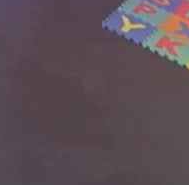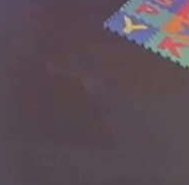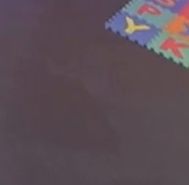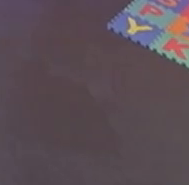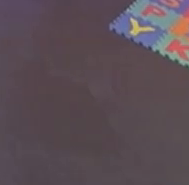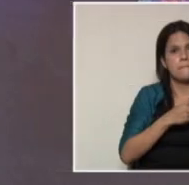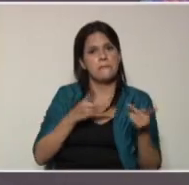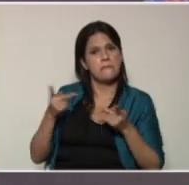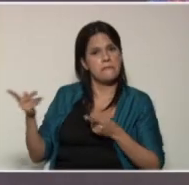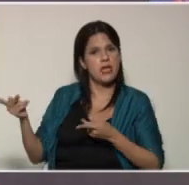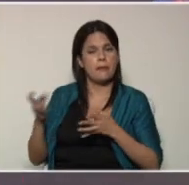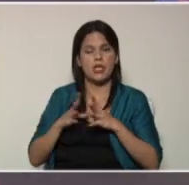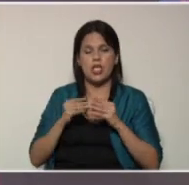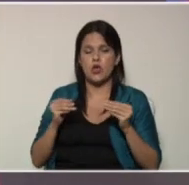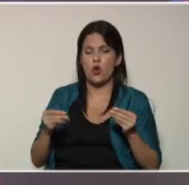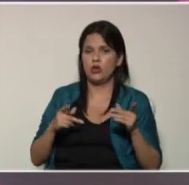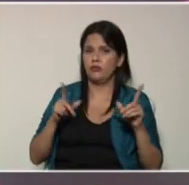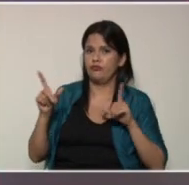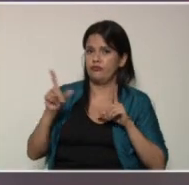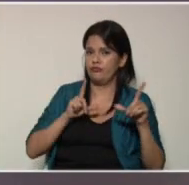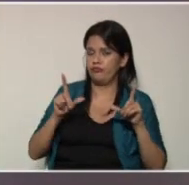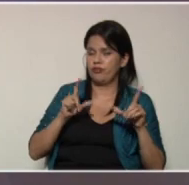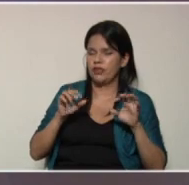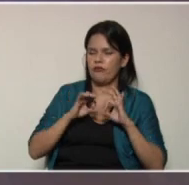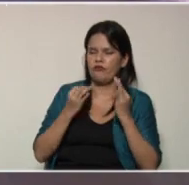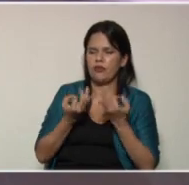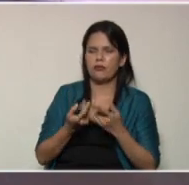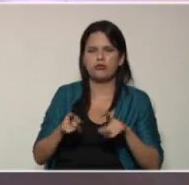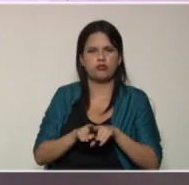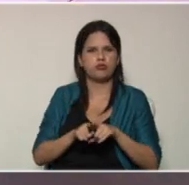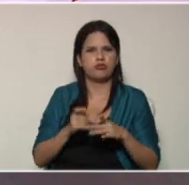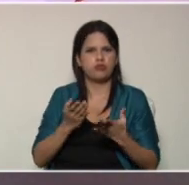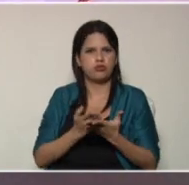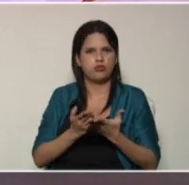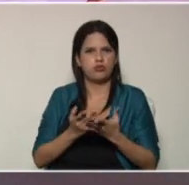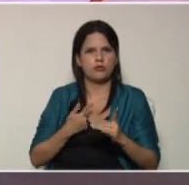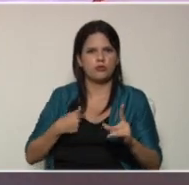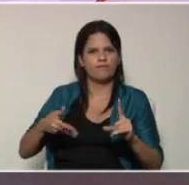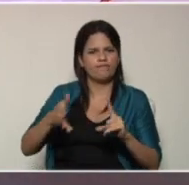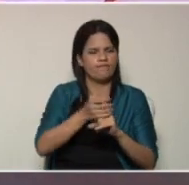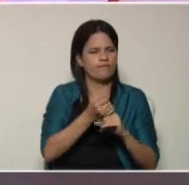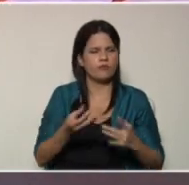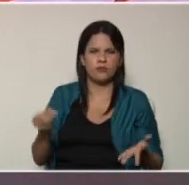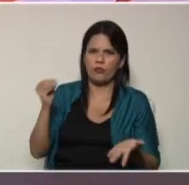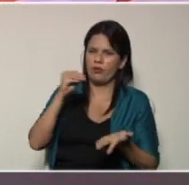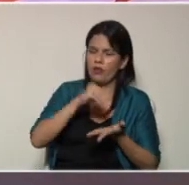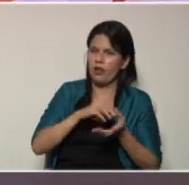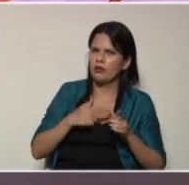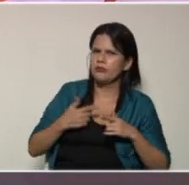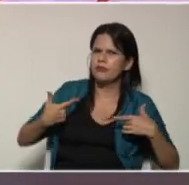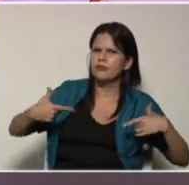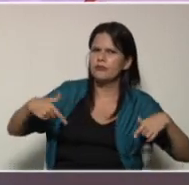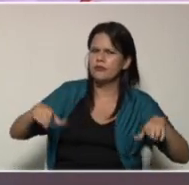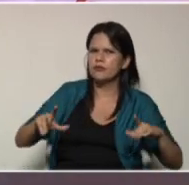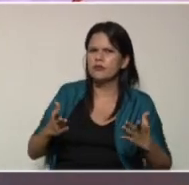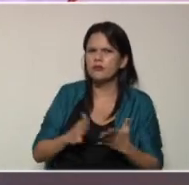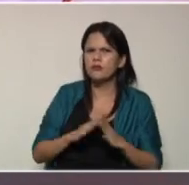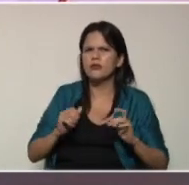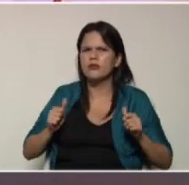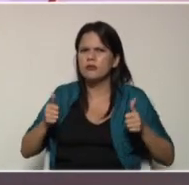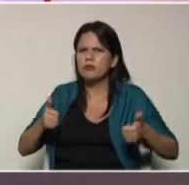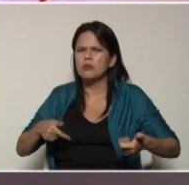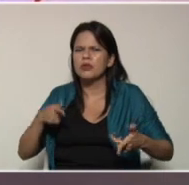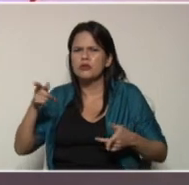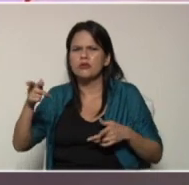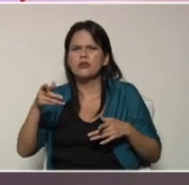bienvenidos y bienvenidas a su programa cada familia una escuela nos encontramos nuevamente en este espacio para llevar a cabo hacia sus